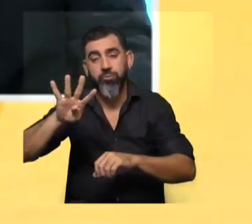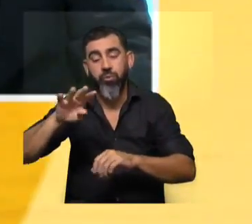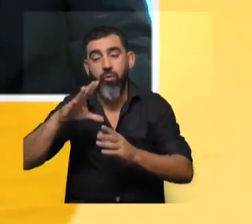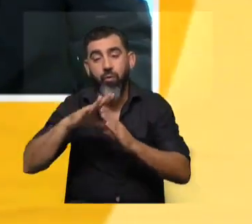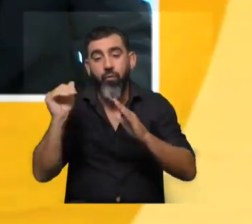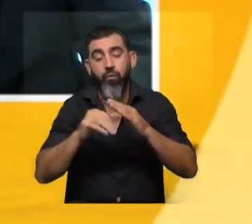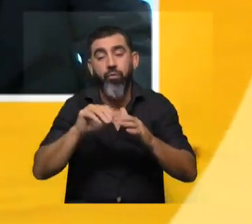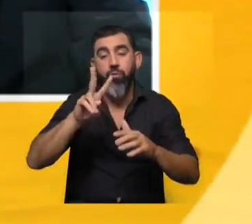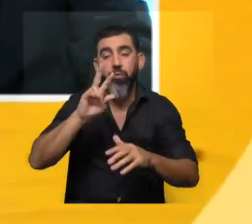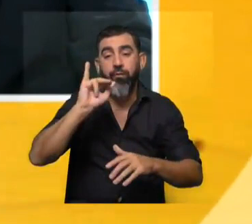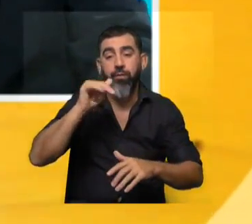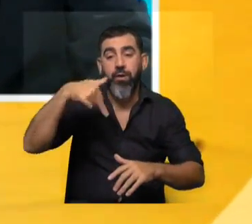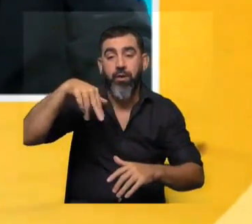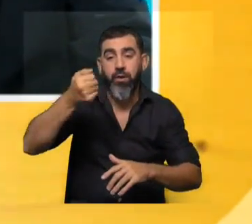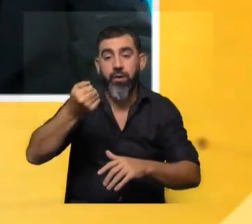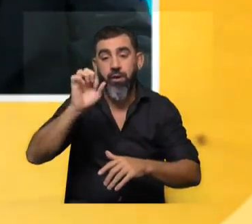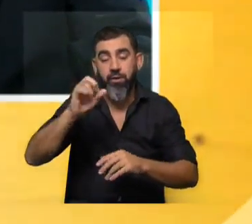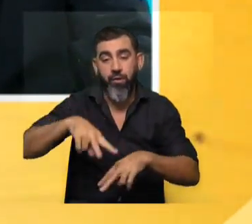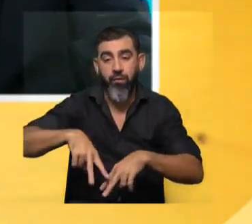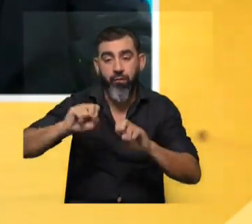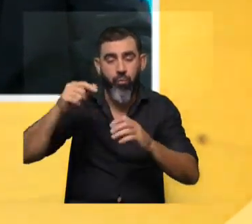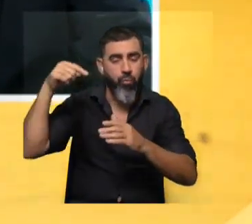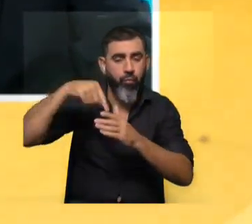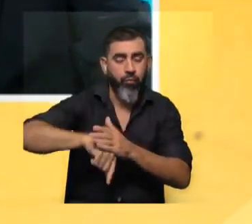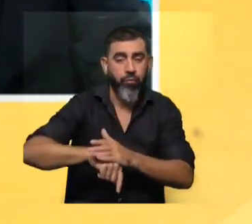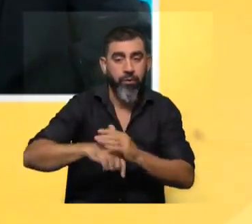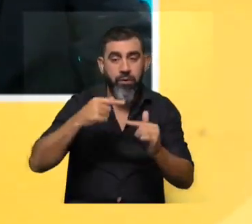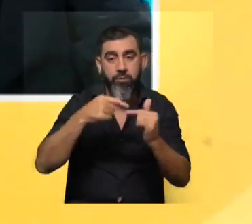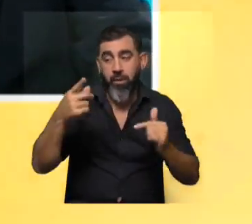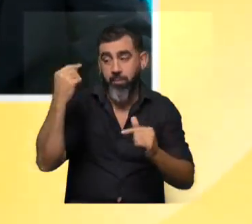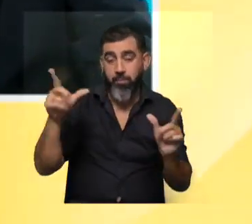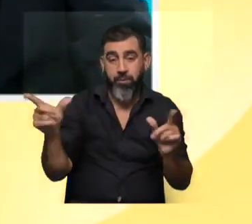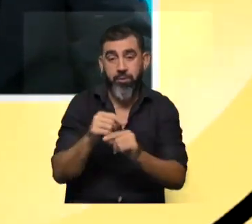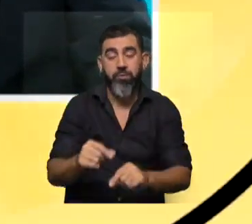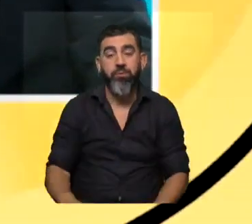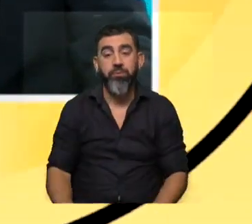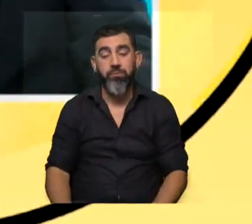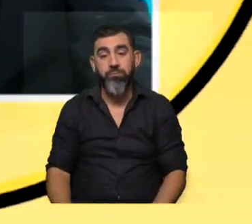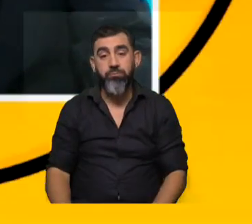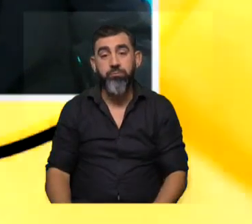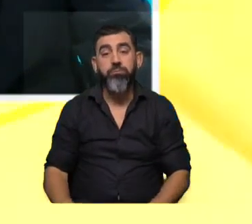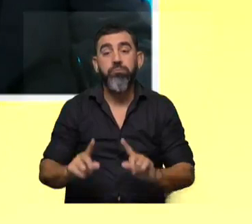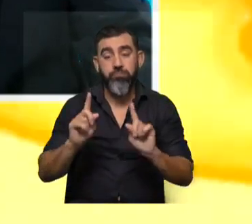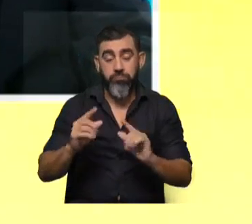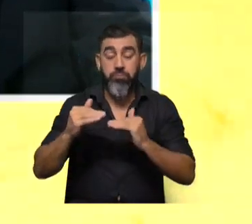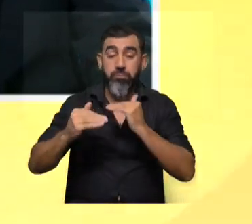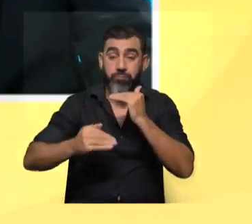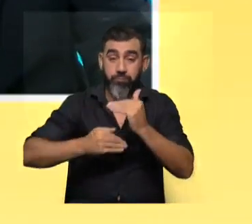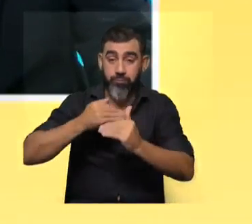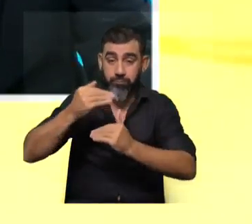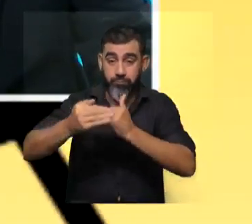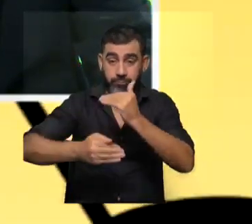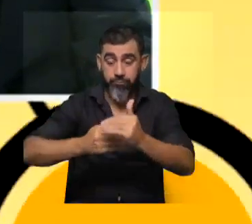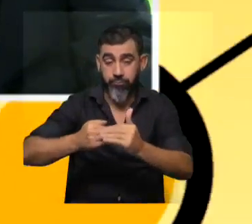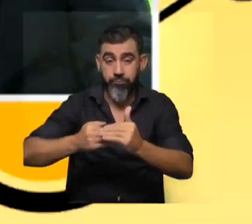fondo María Viñas de investigación aplicada. que cerró la semana pasada. Después viene un proceso, está bueno que la gente lo sepa porque esto,